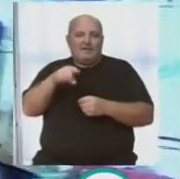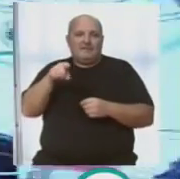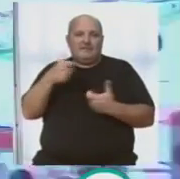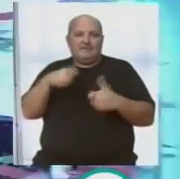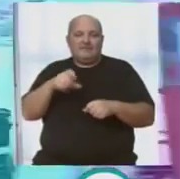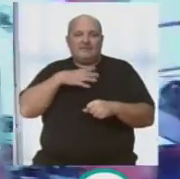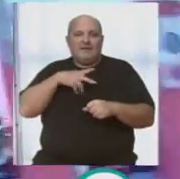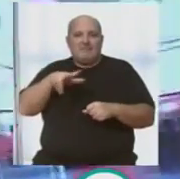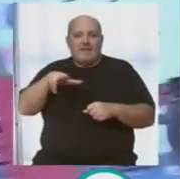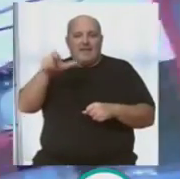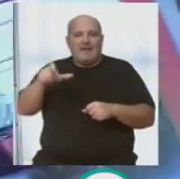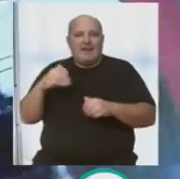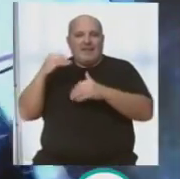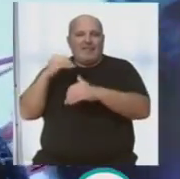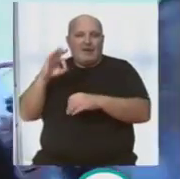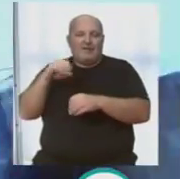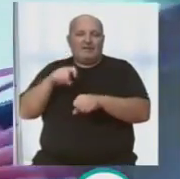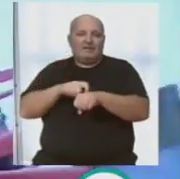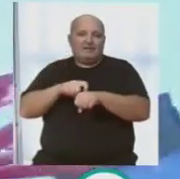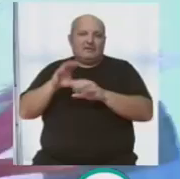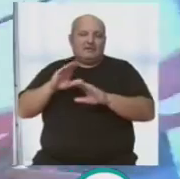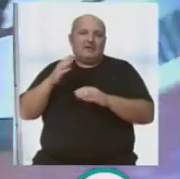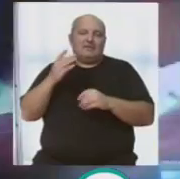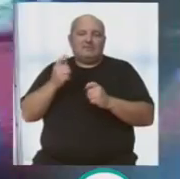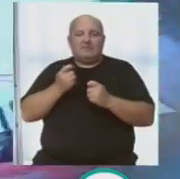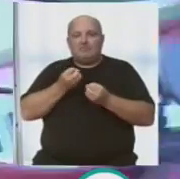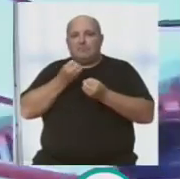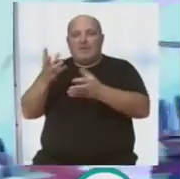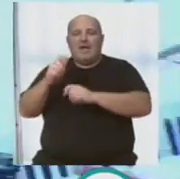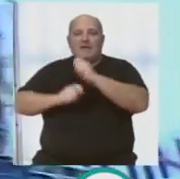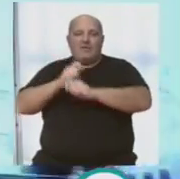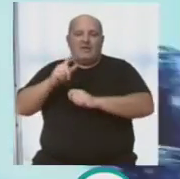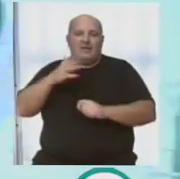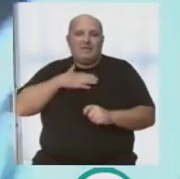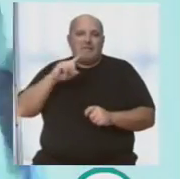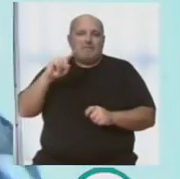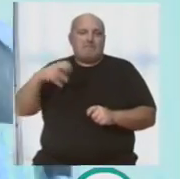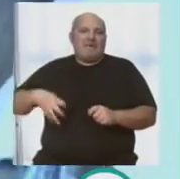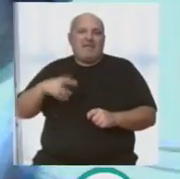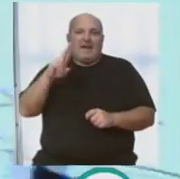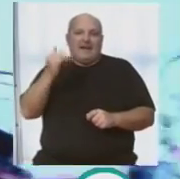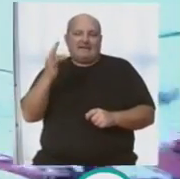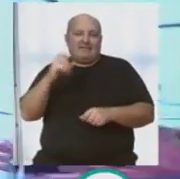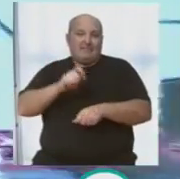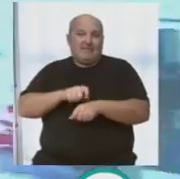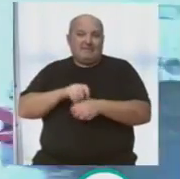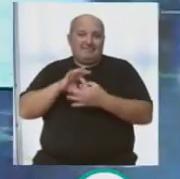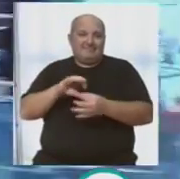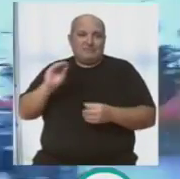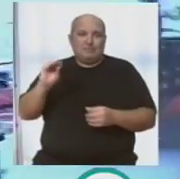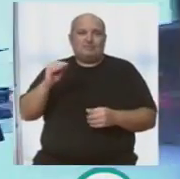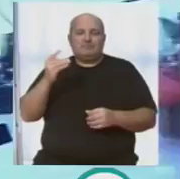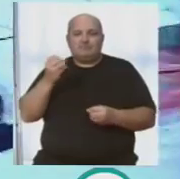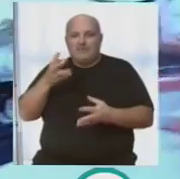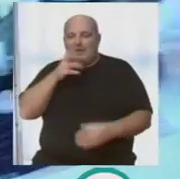a la hermandad del Nazareno, y también se la trasladamos a la asociación Mi Princesa Red, de la que le contamos ahora